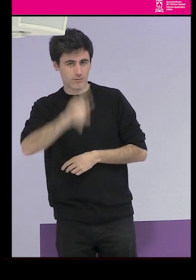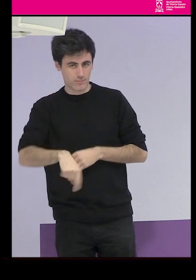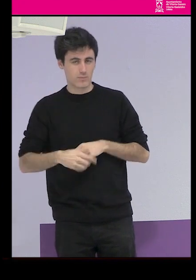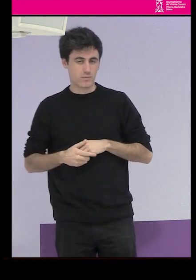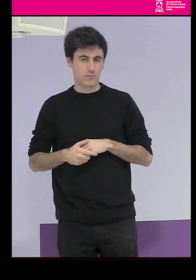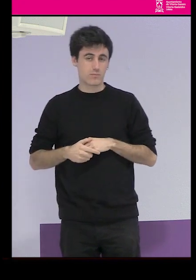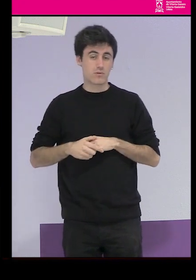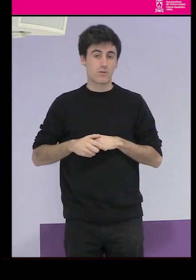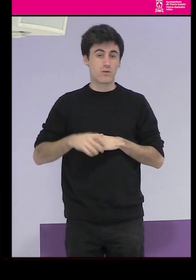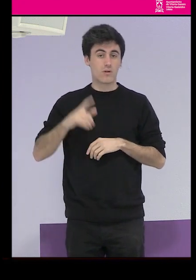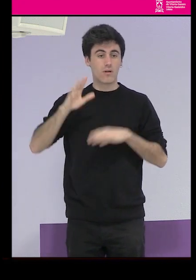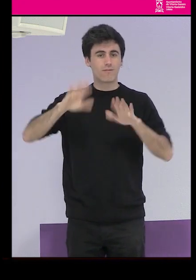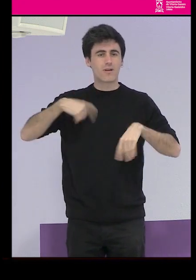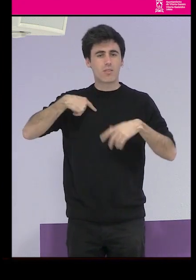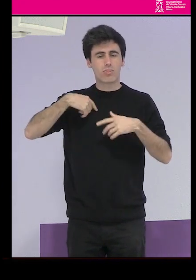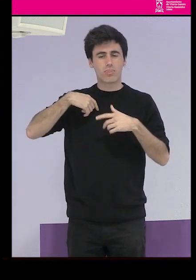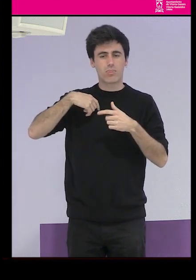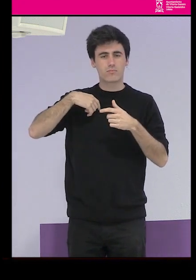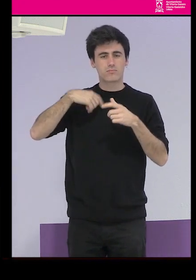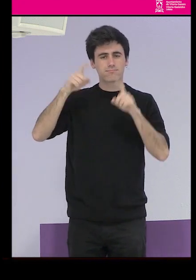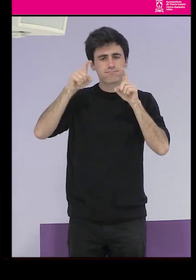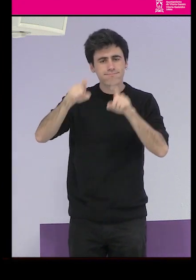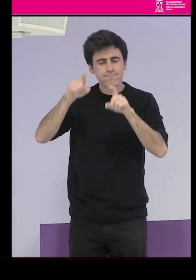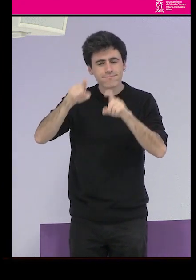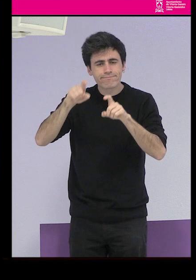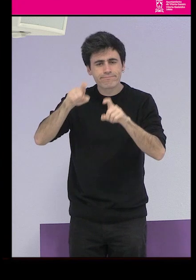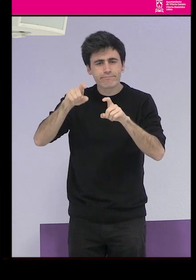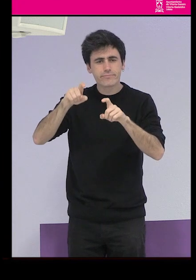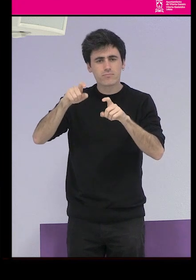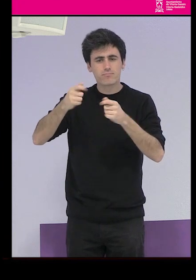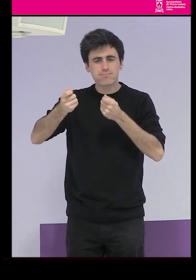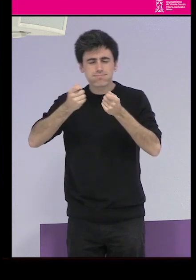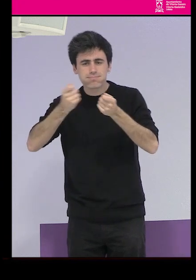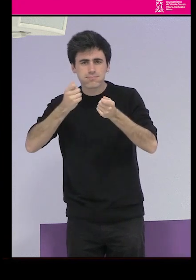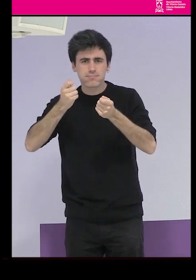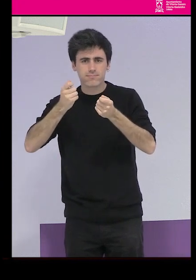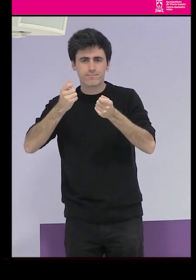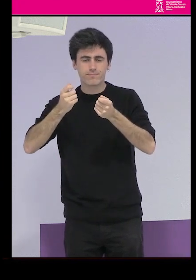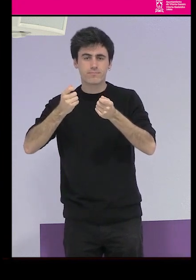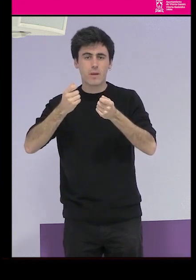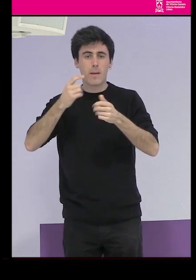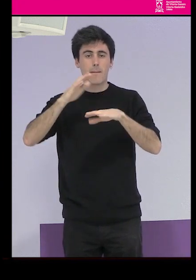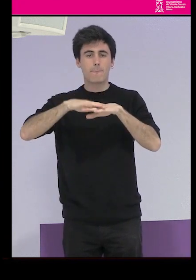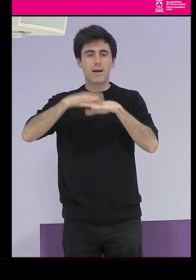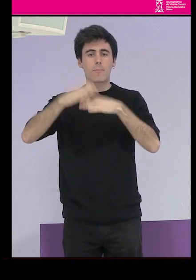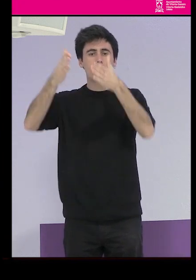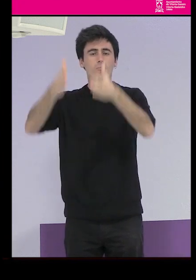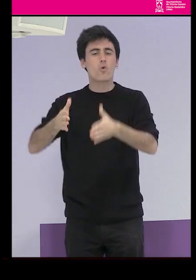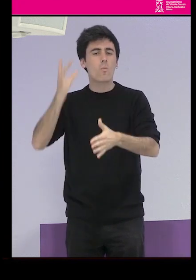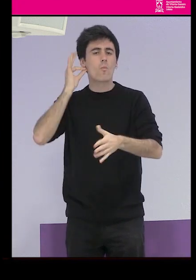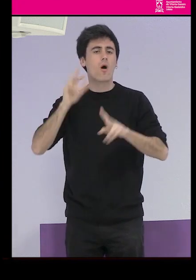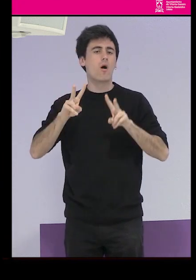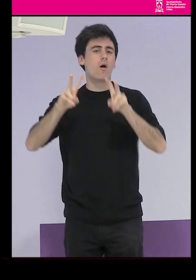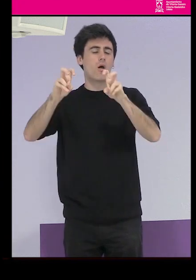adoctrinar y meter en vereda para hacer la nueva mujer que el